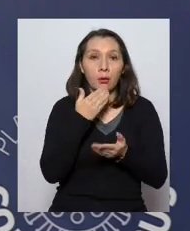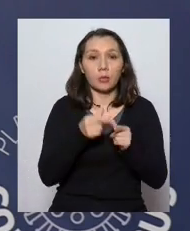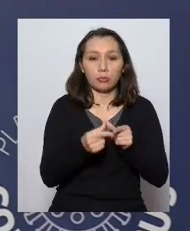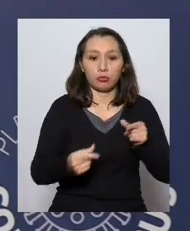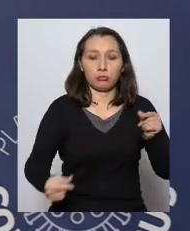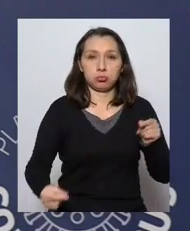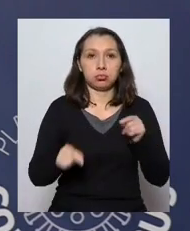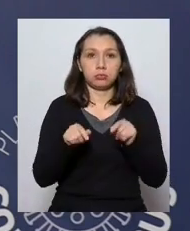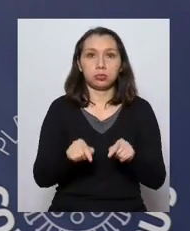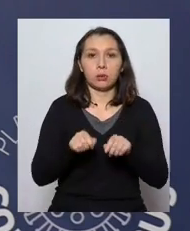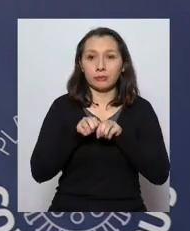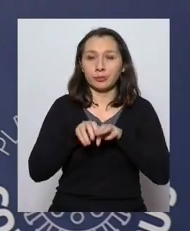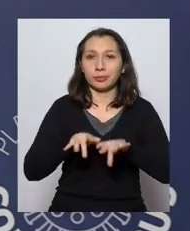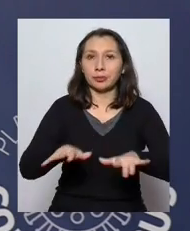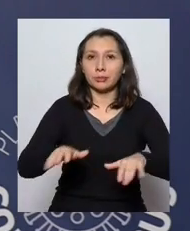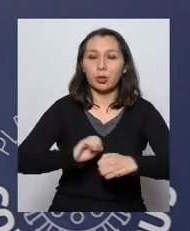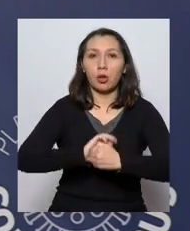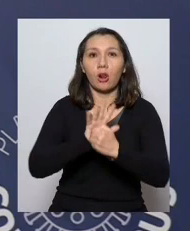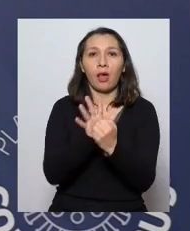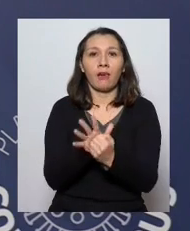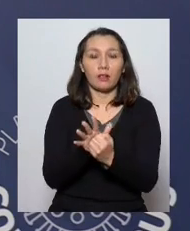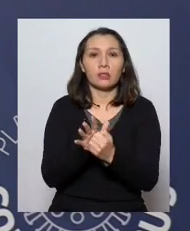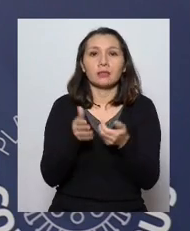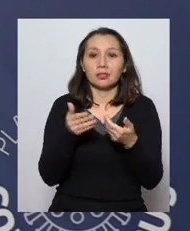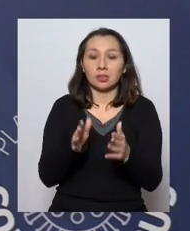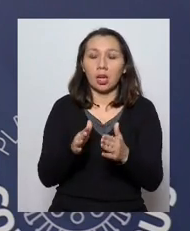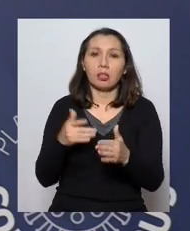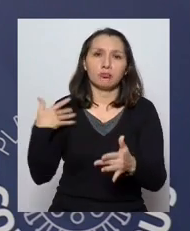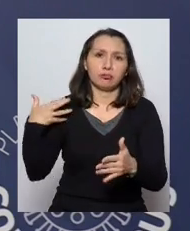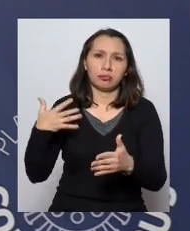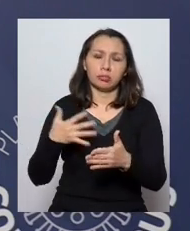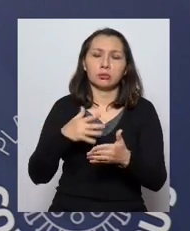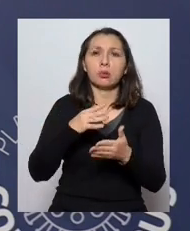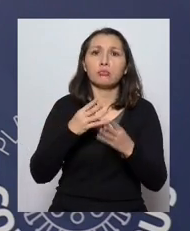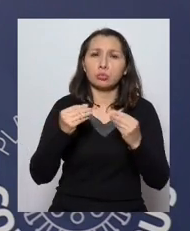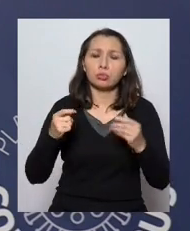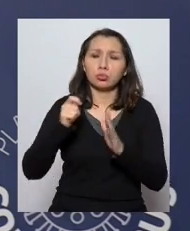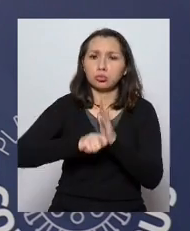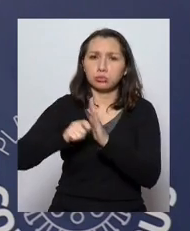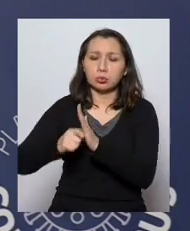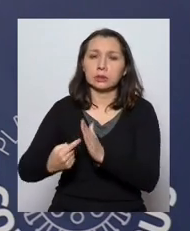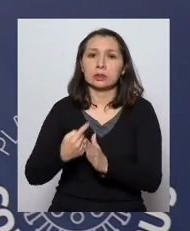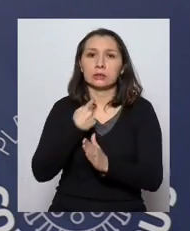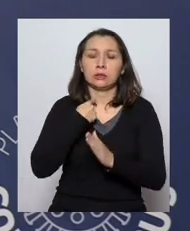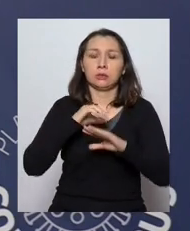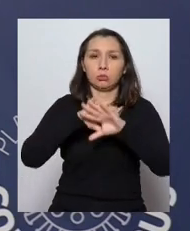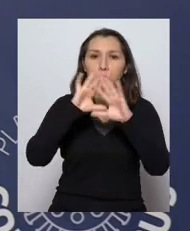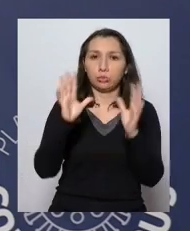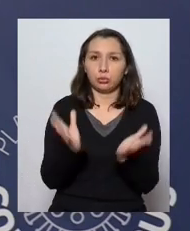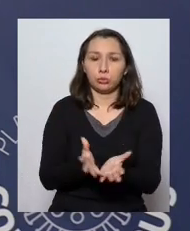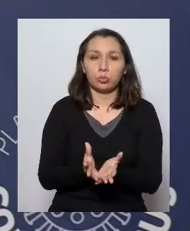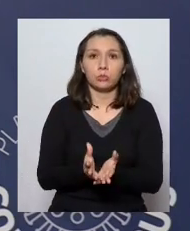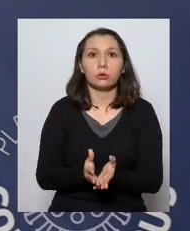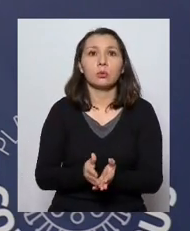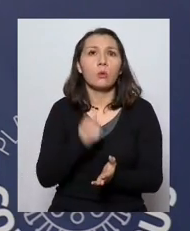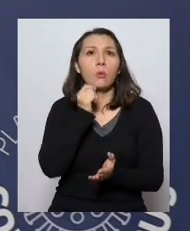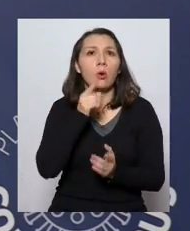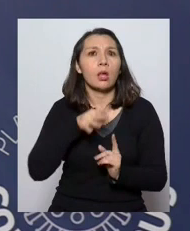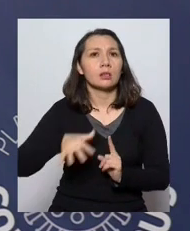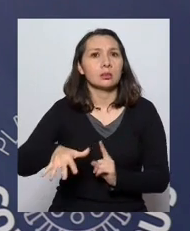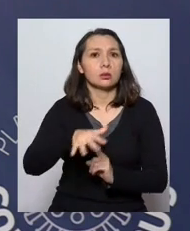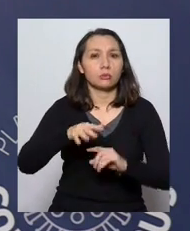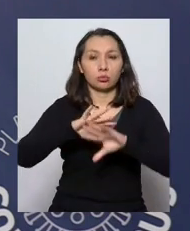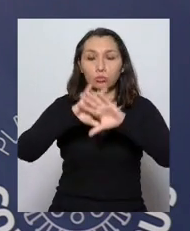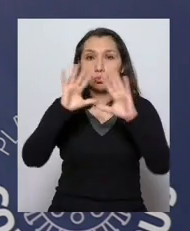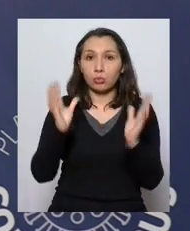nacional de la pandemia del coronavirus que ya lleva varios meses azotando a nuestro planeta. ¿Cuál es la situación